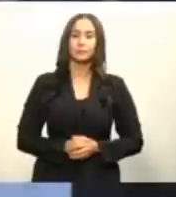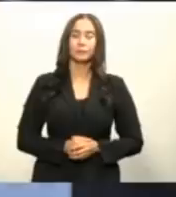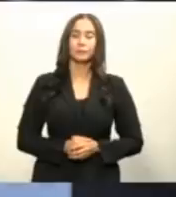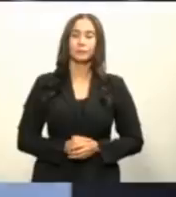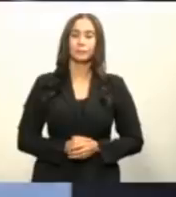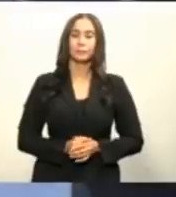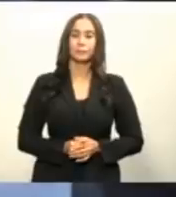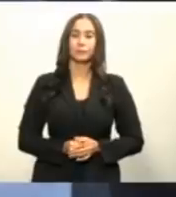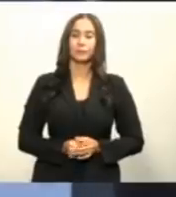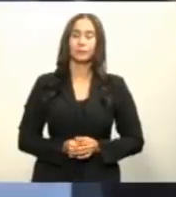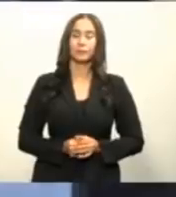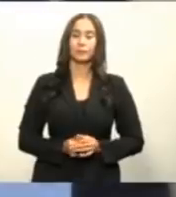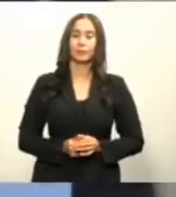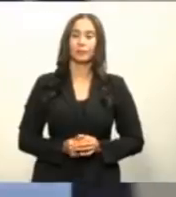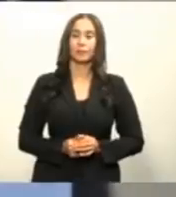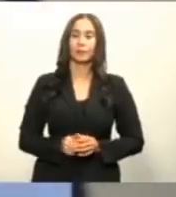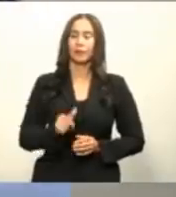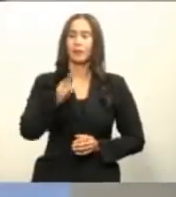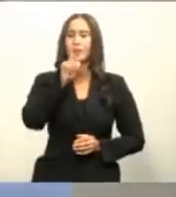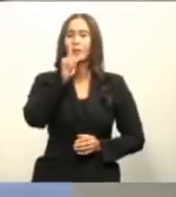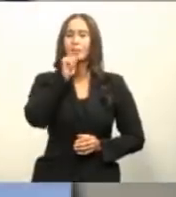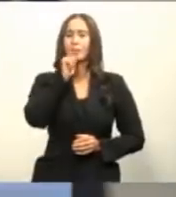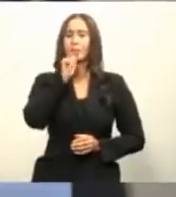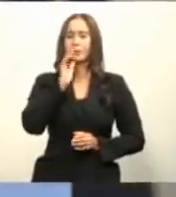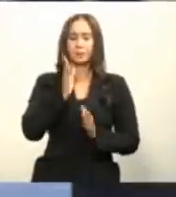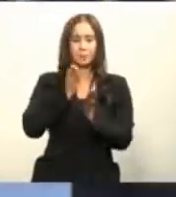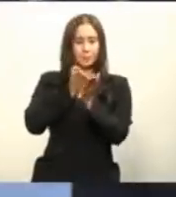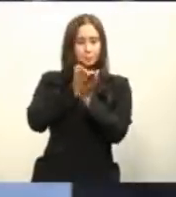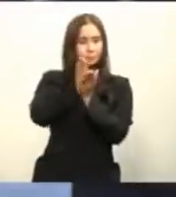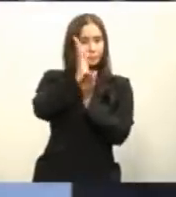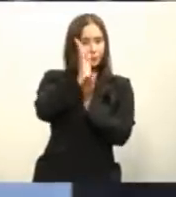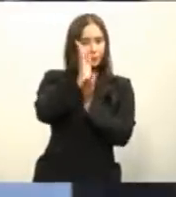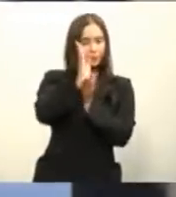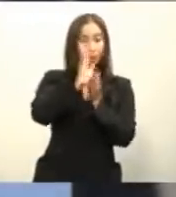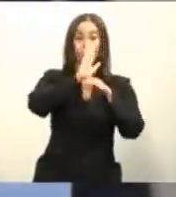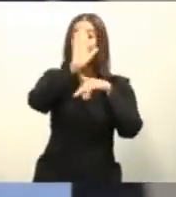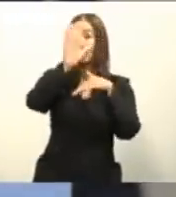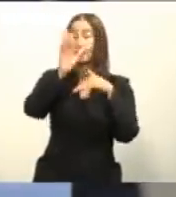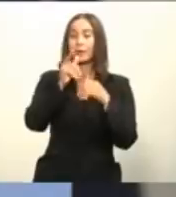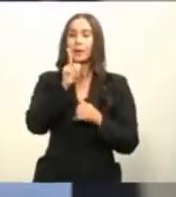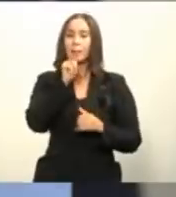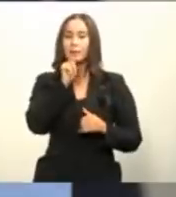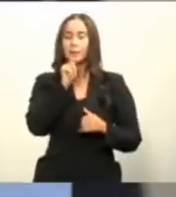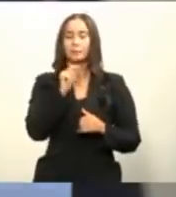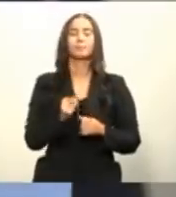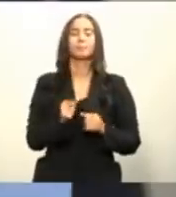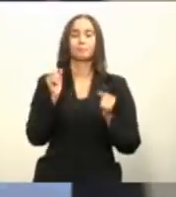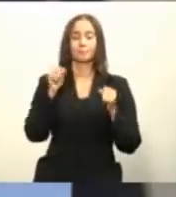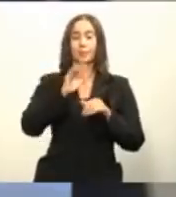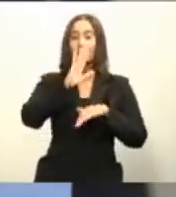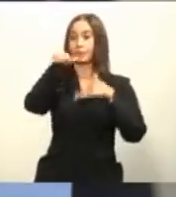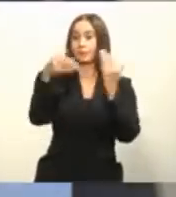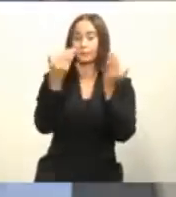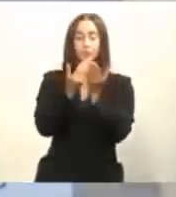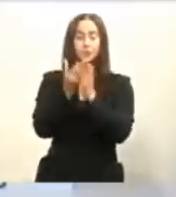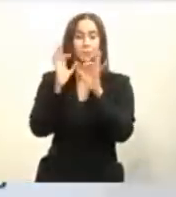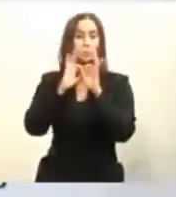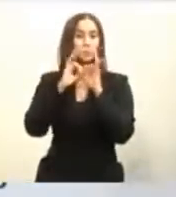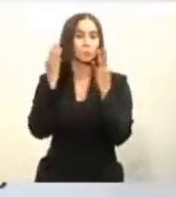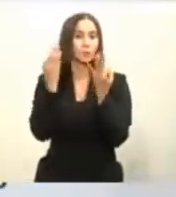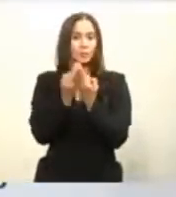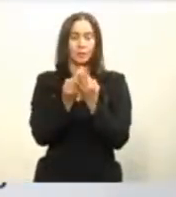aquí en va dirigido el plan va dirigido a toda la familia en zona de proyecto de transformaciones